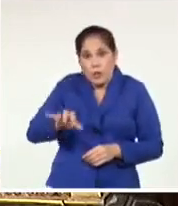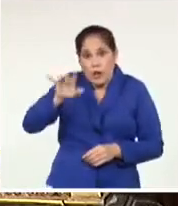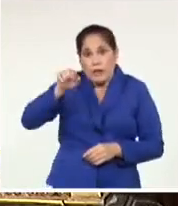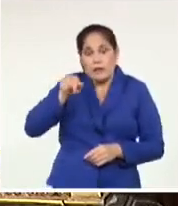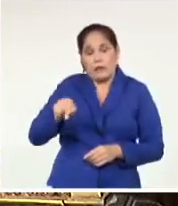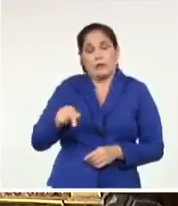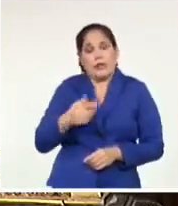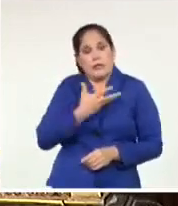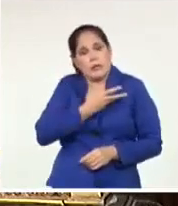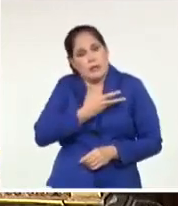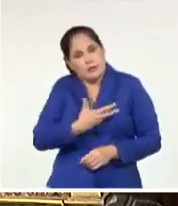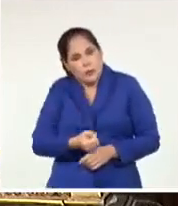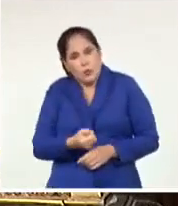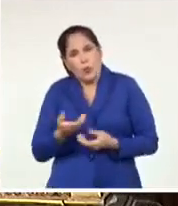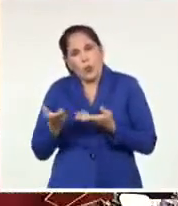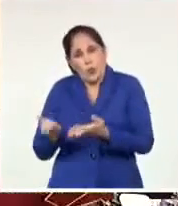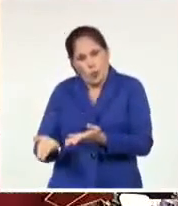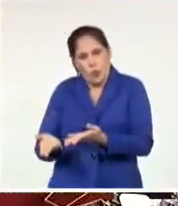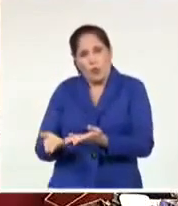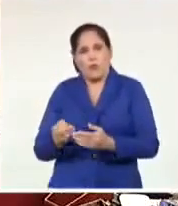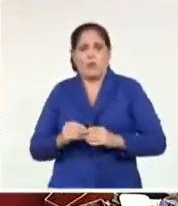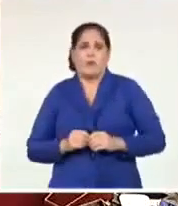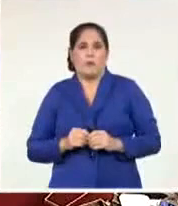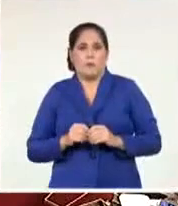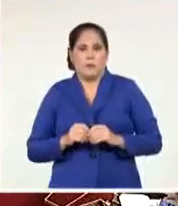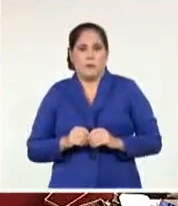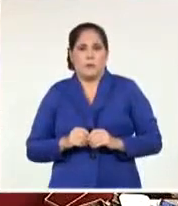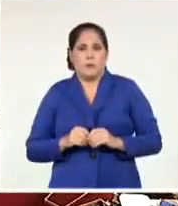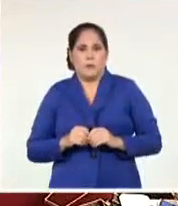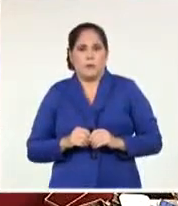altamente sensible para la familia cubana.